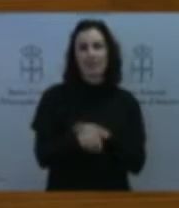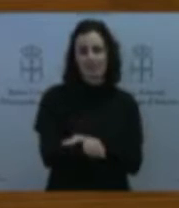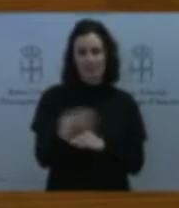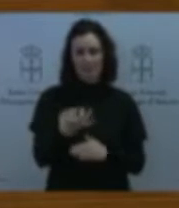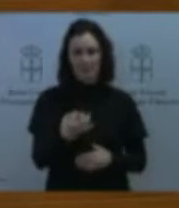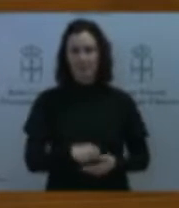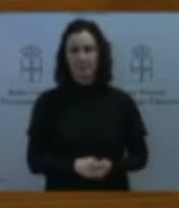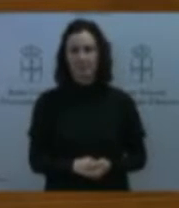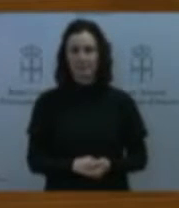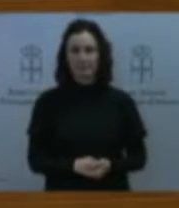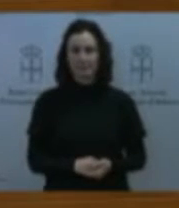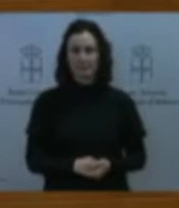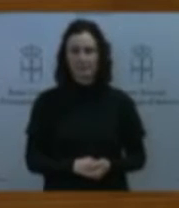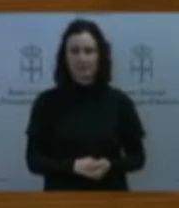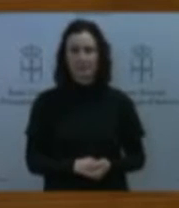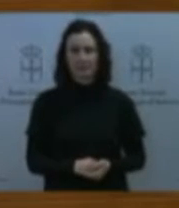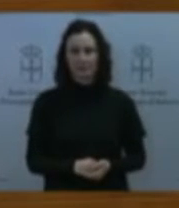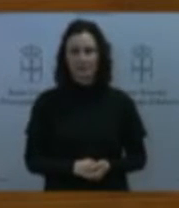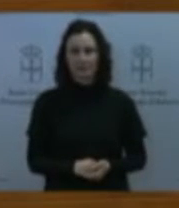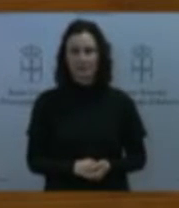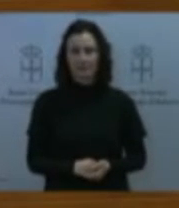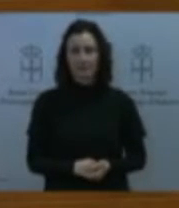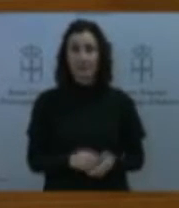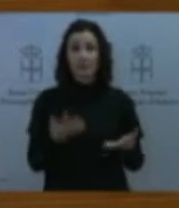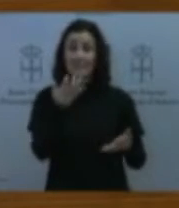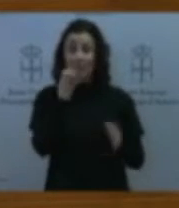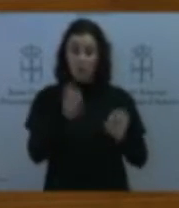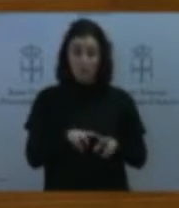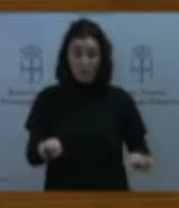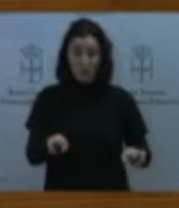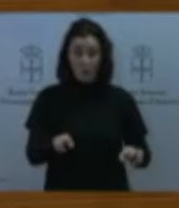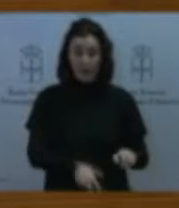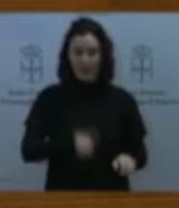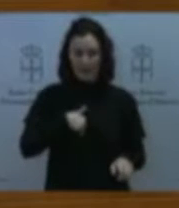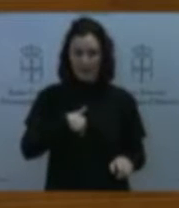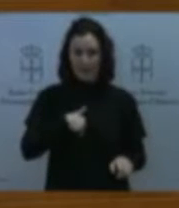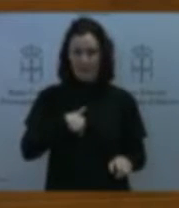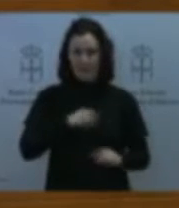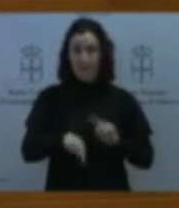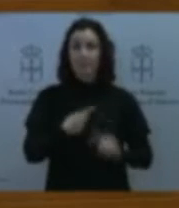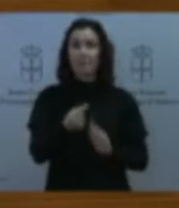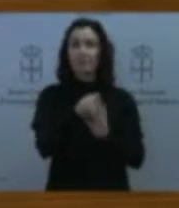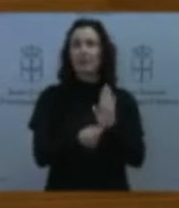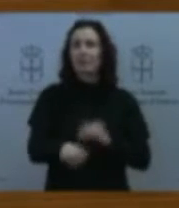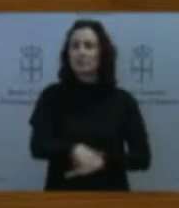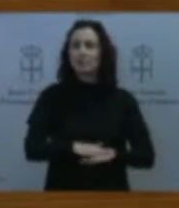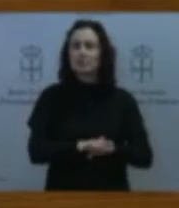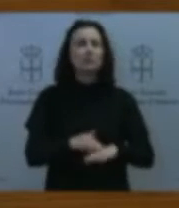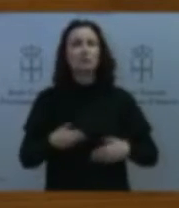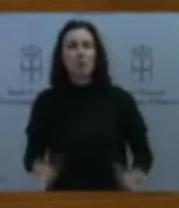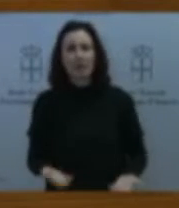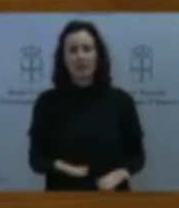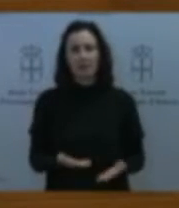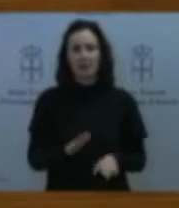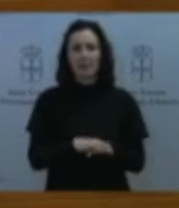Si ese es el principio general, ¿cuáles son los principios básicos que persigue nuestra propuesta de movilidad?